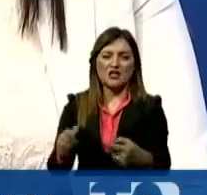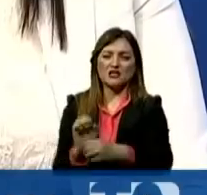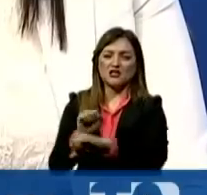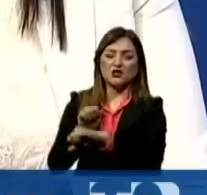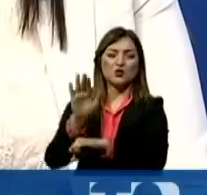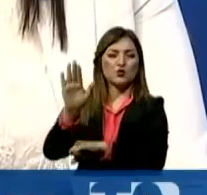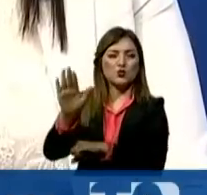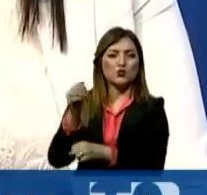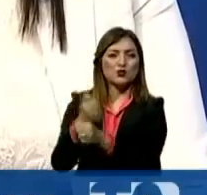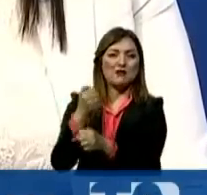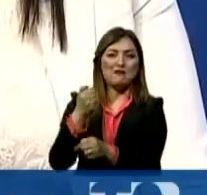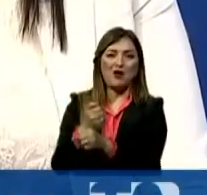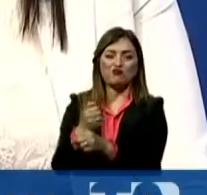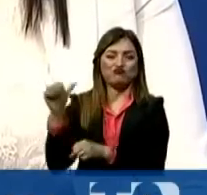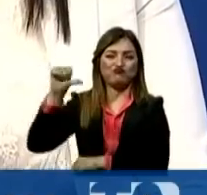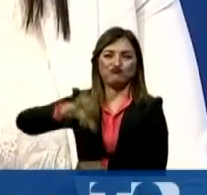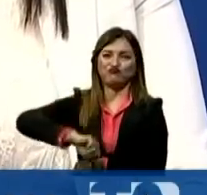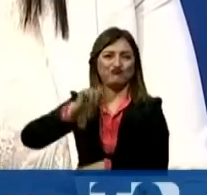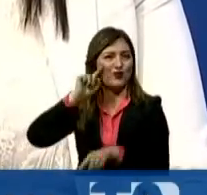quien encabeza.